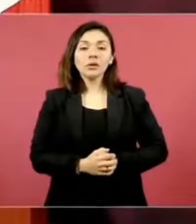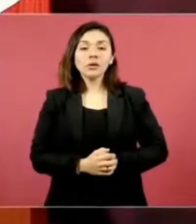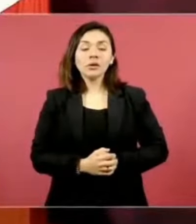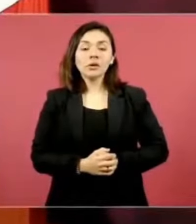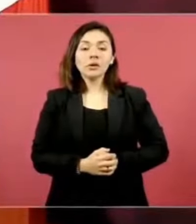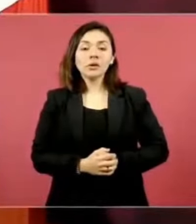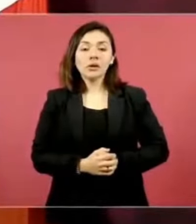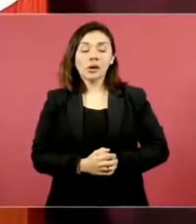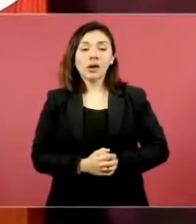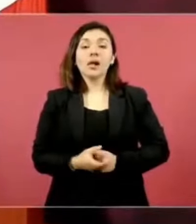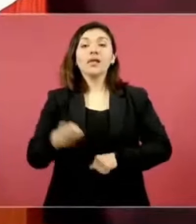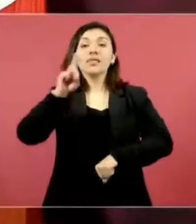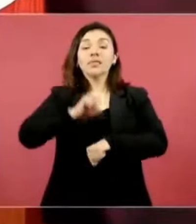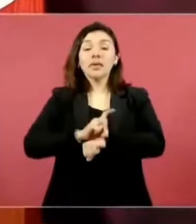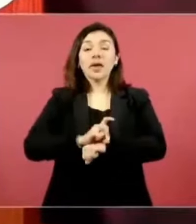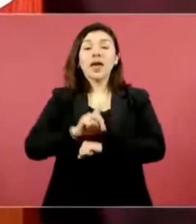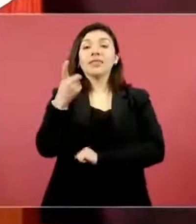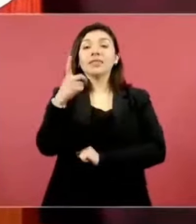21 de diciembre 21